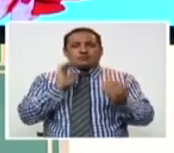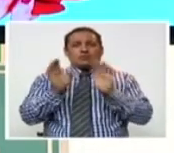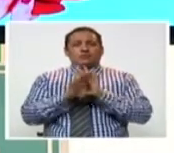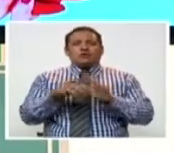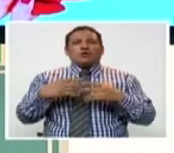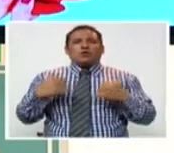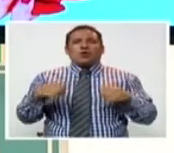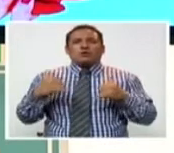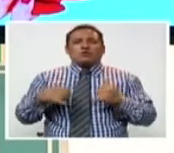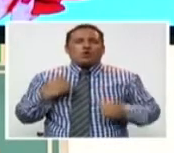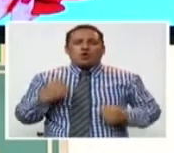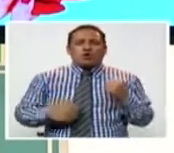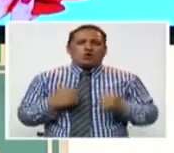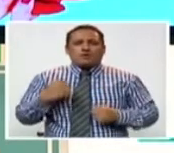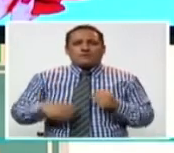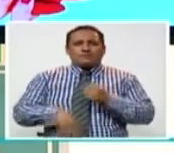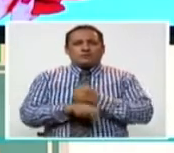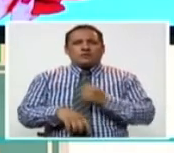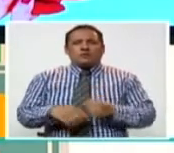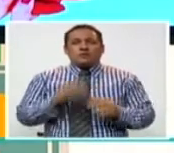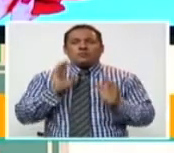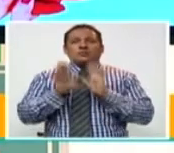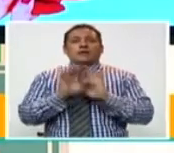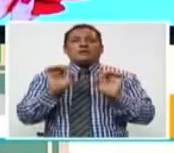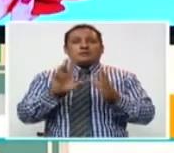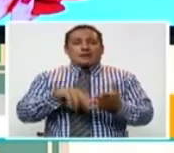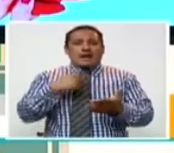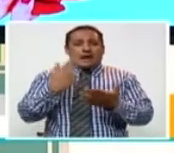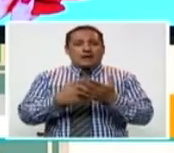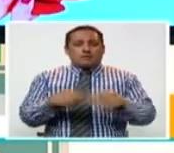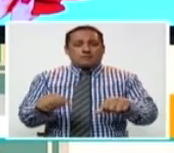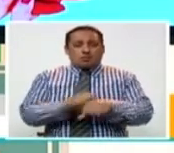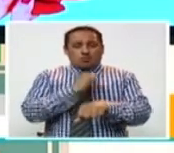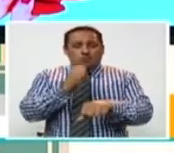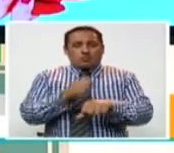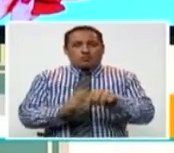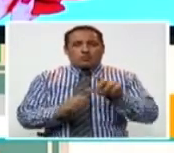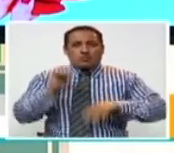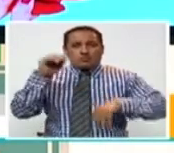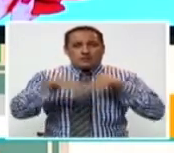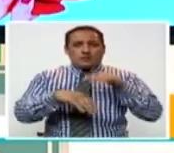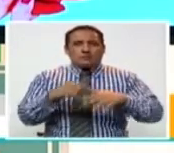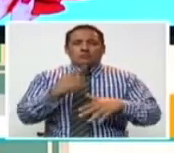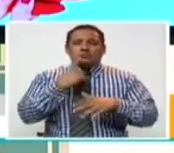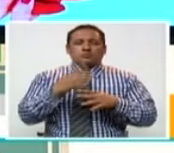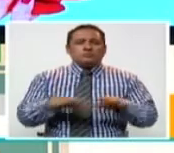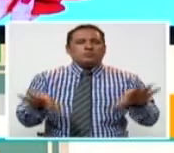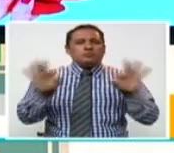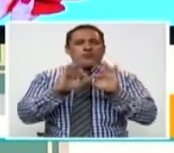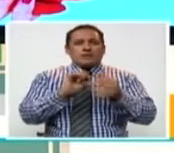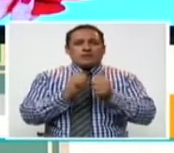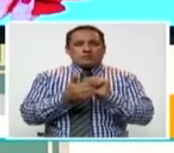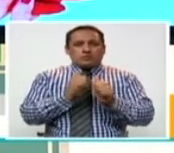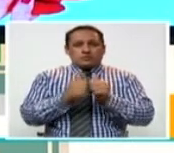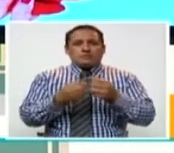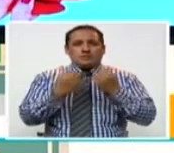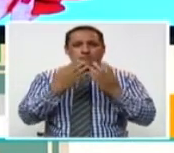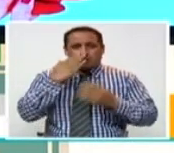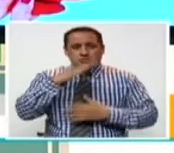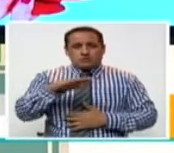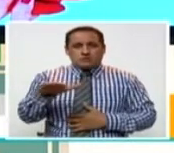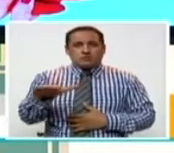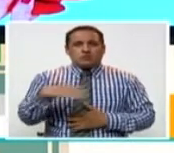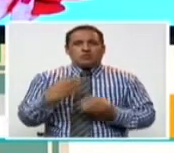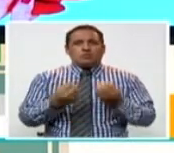contacto. En el recreo no va a estar corriendo, jugando pelota, porque ahí puede haber problemas. La natación es un excelente deporte, por ejemplo,